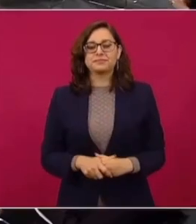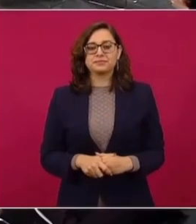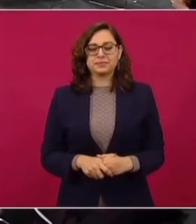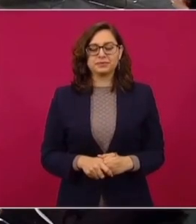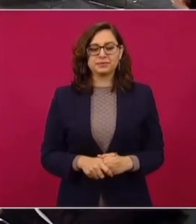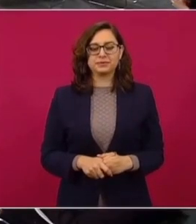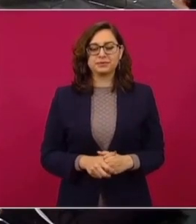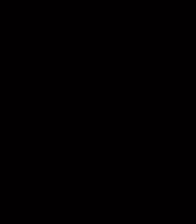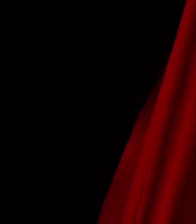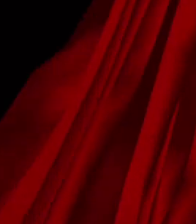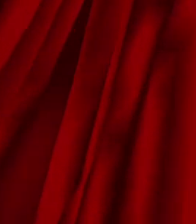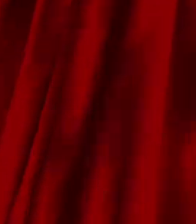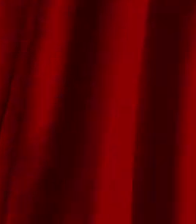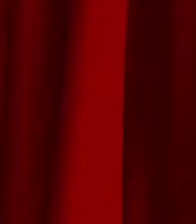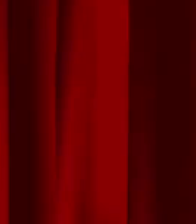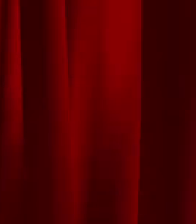Bueno. Ah.